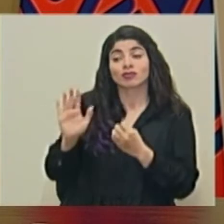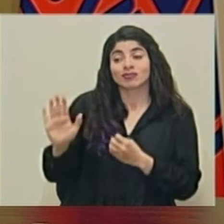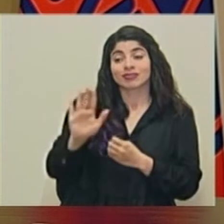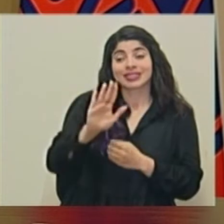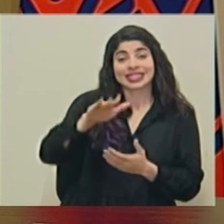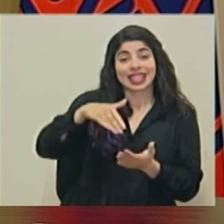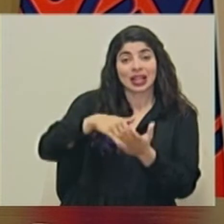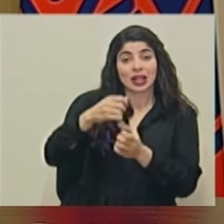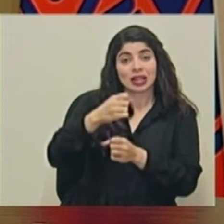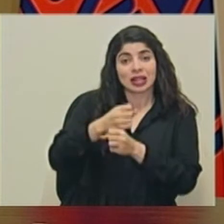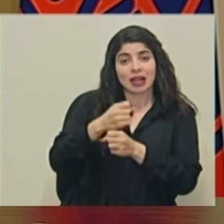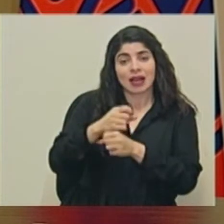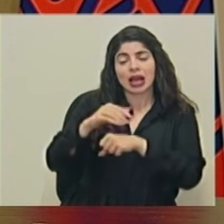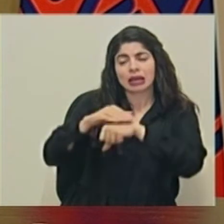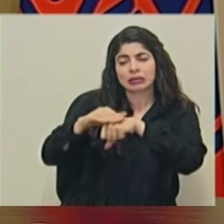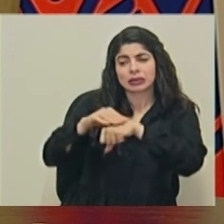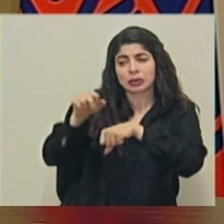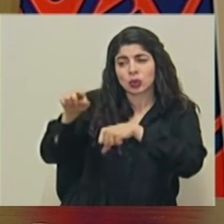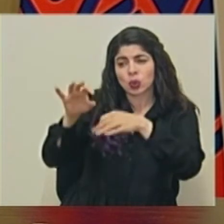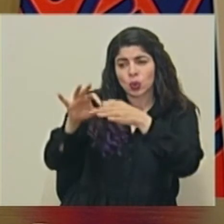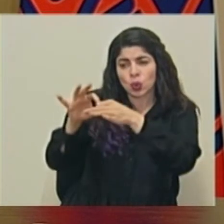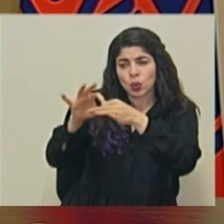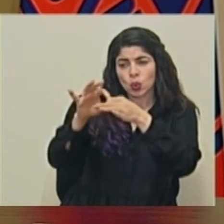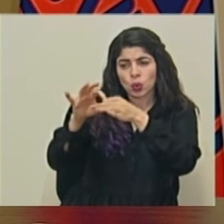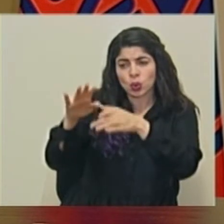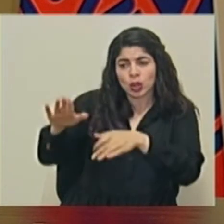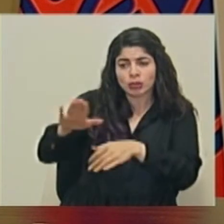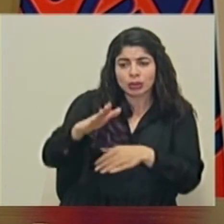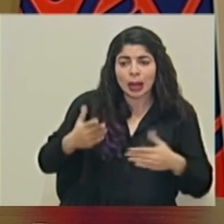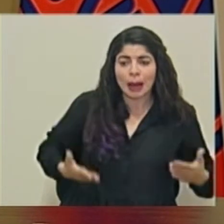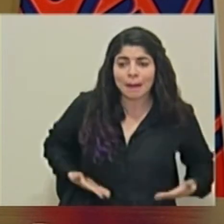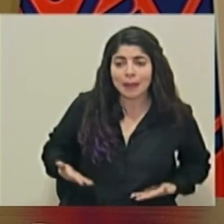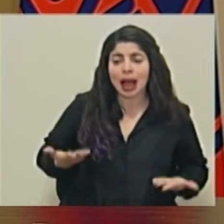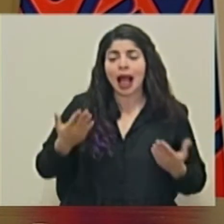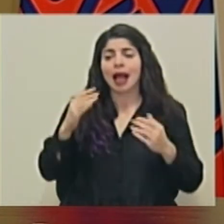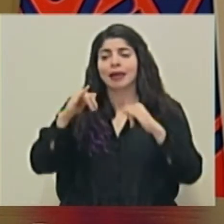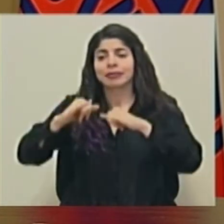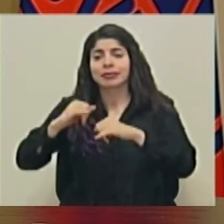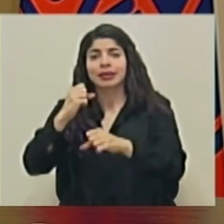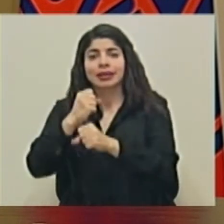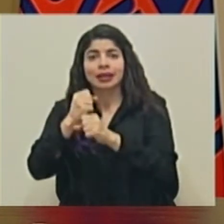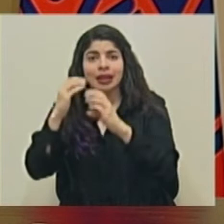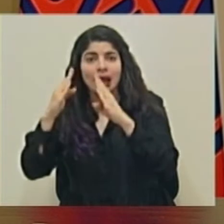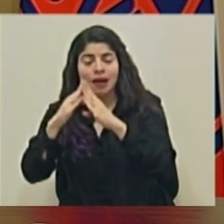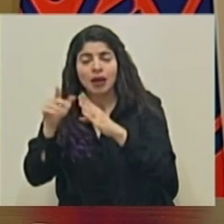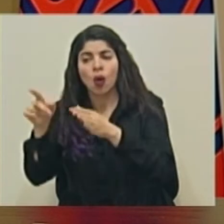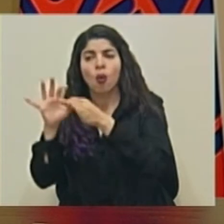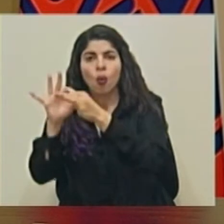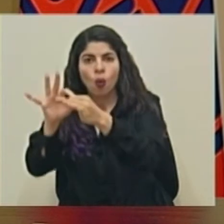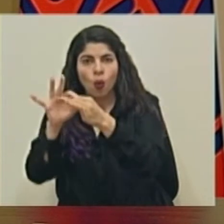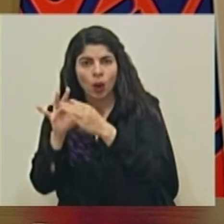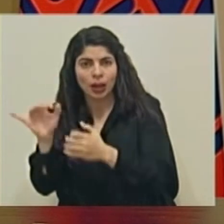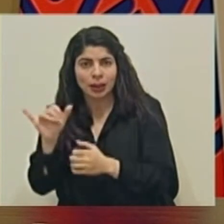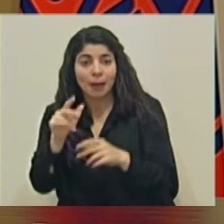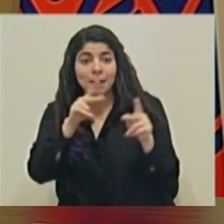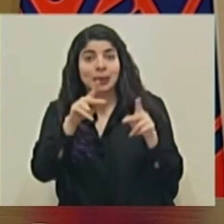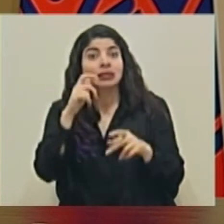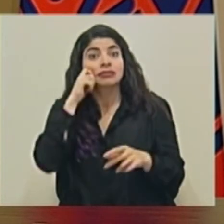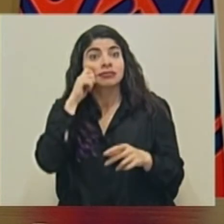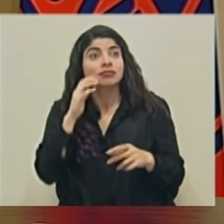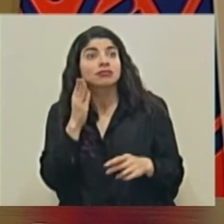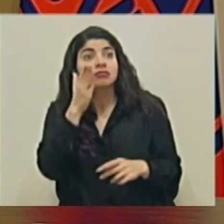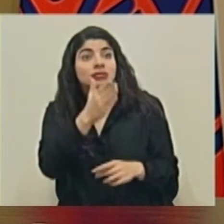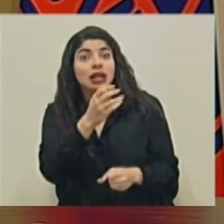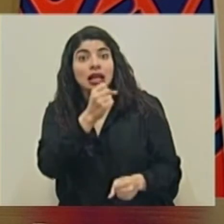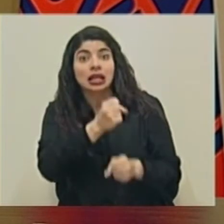que por favor coordinen con las personas que están haciendo teletrabajo, que coordinen con las personas también que están presencialmente en los